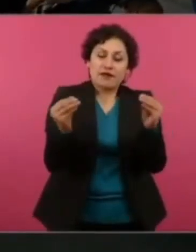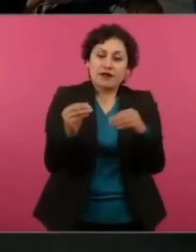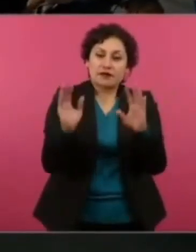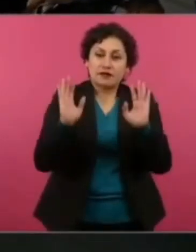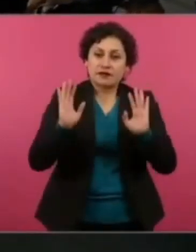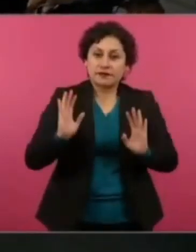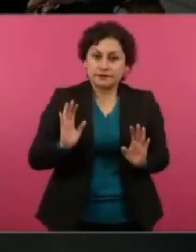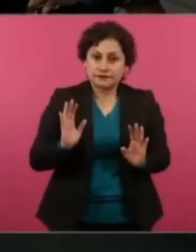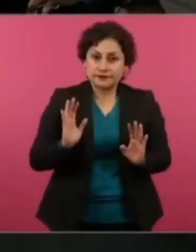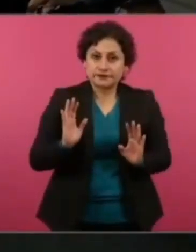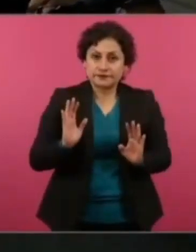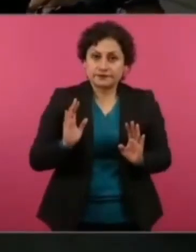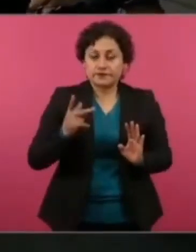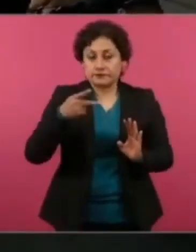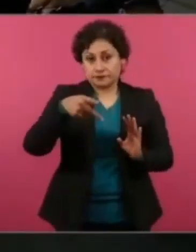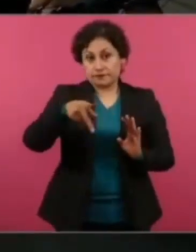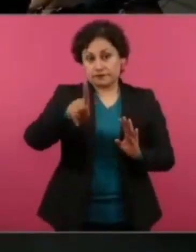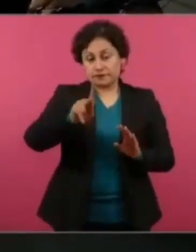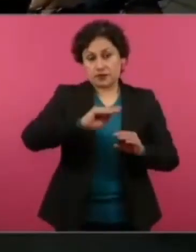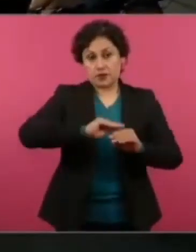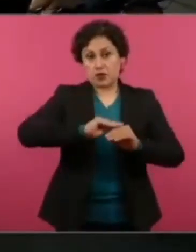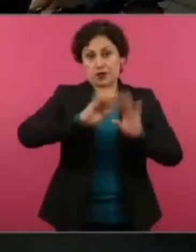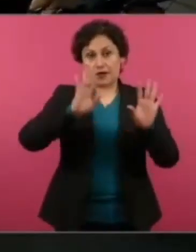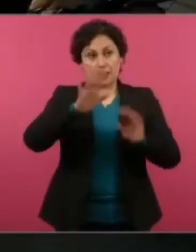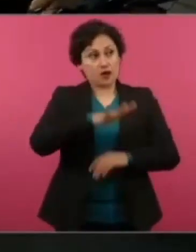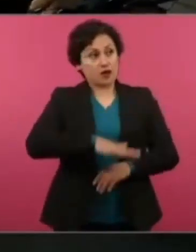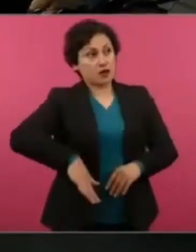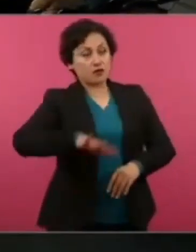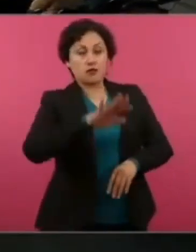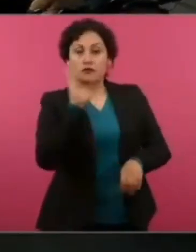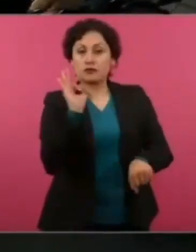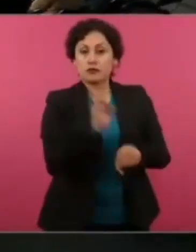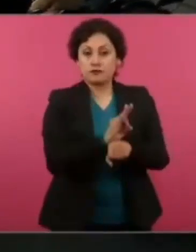Nada más que sí se hay que defender el interés público.